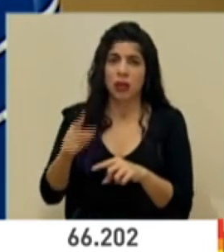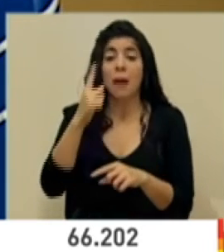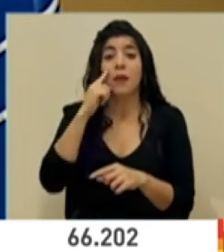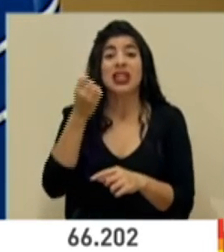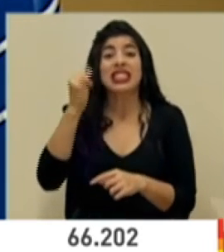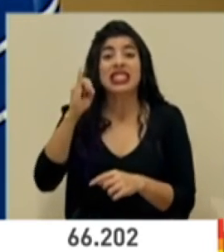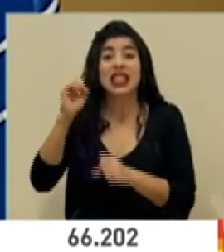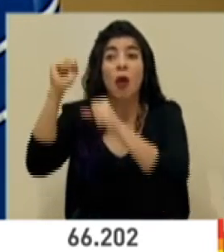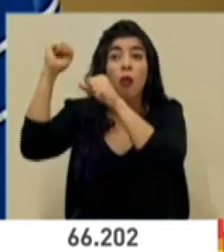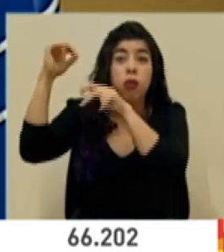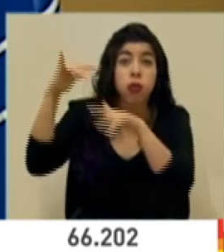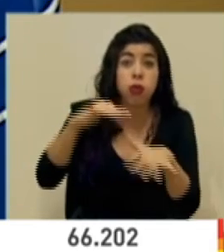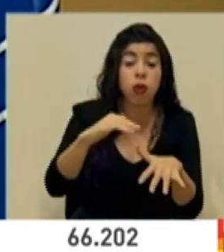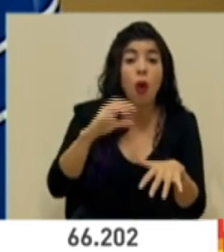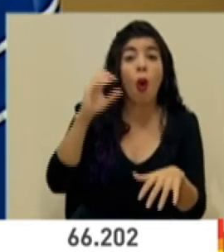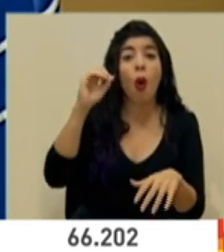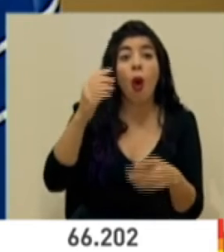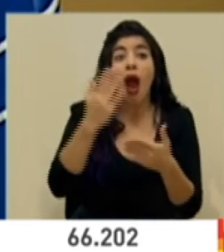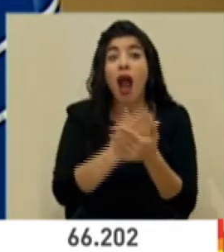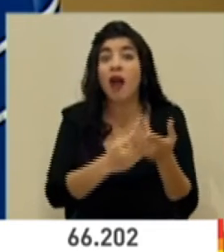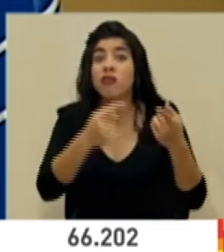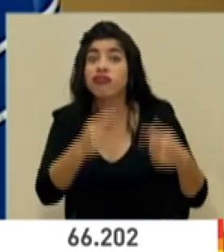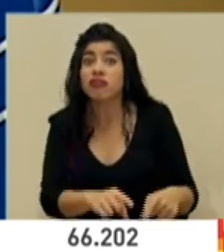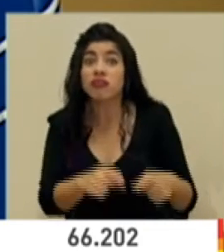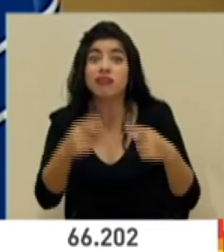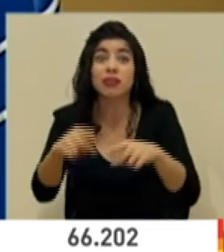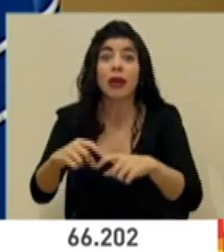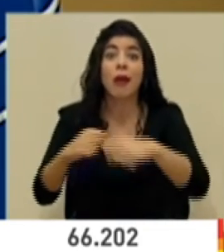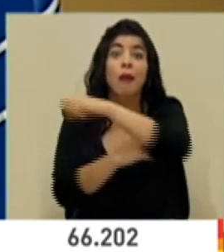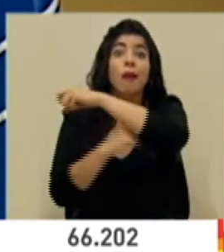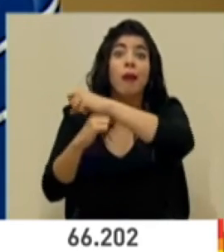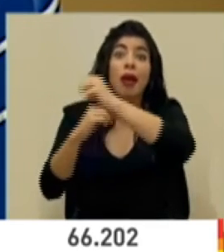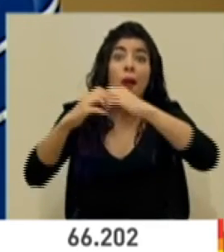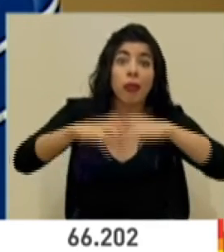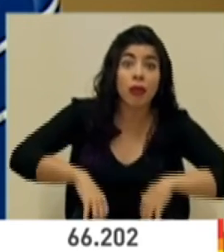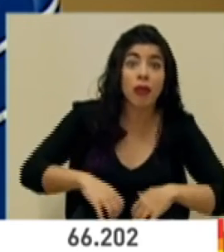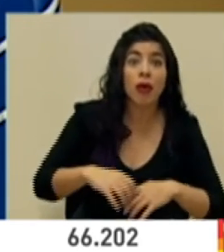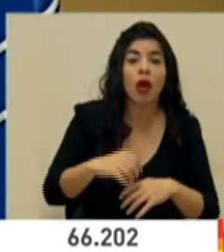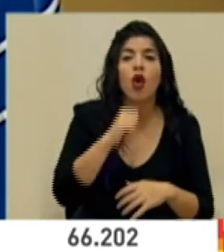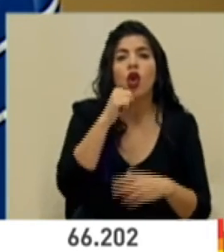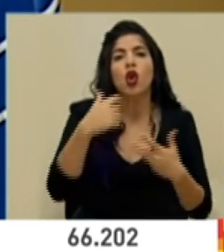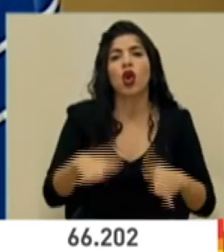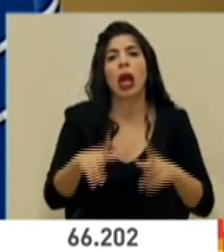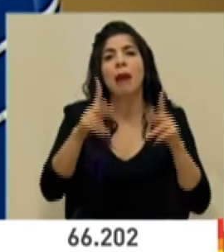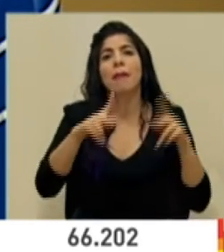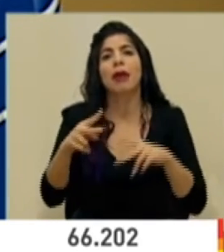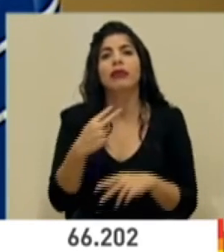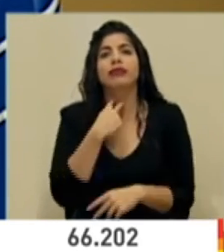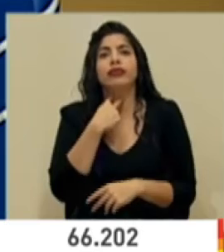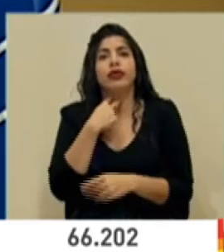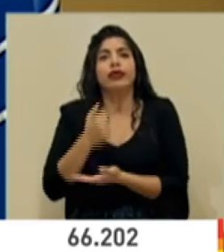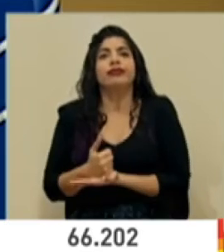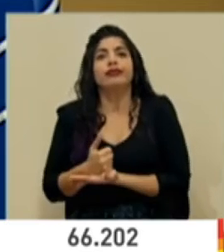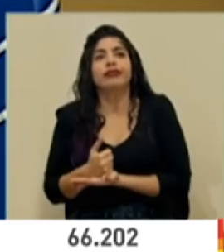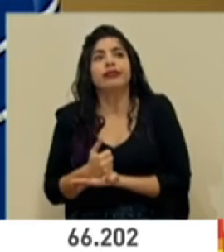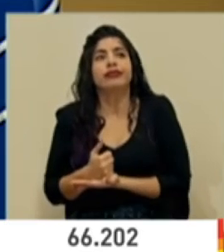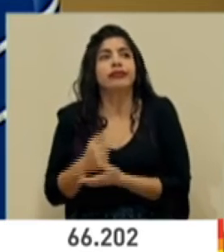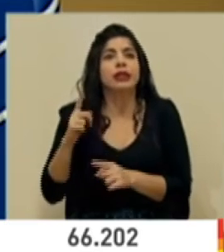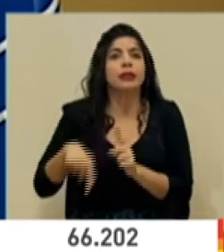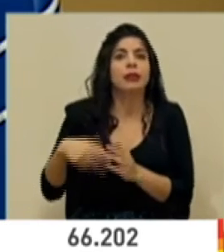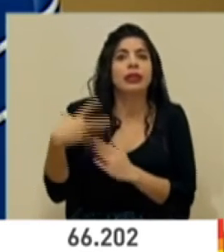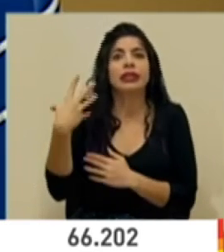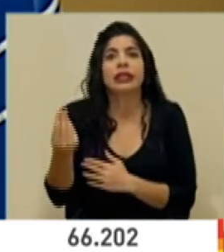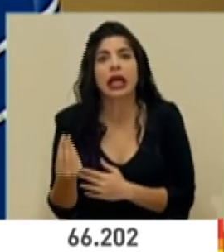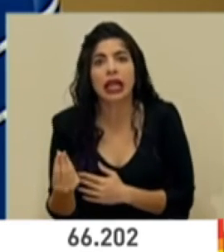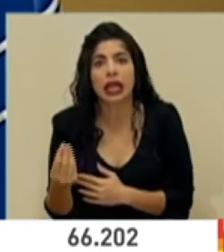deslizamientos o afectaciones mayores, caída de un puente, etcétera, se nos queden personas aisladas en sitios donde